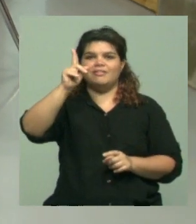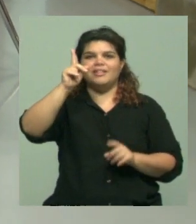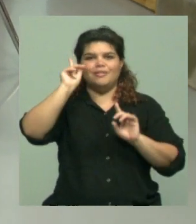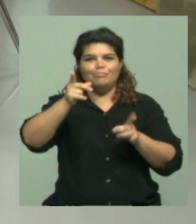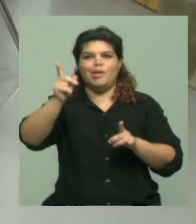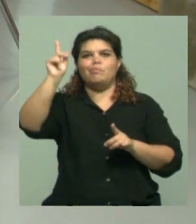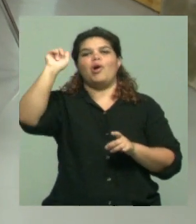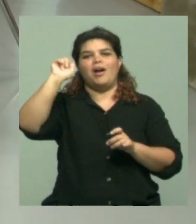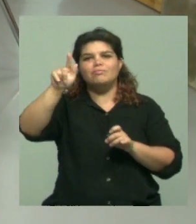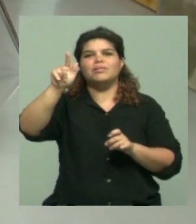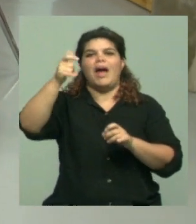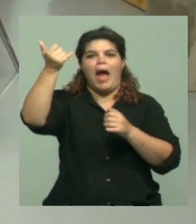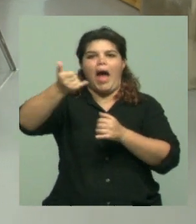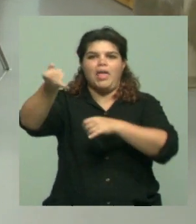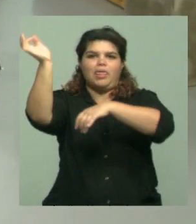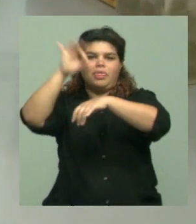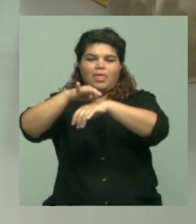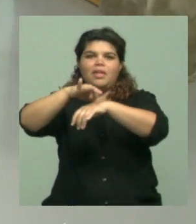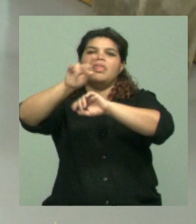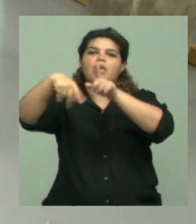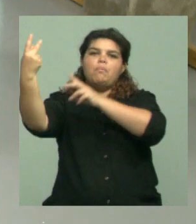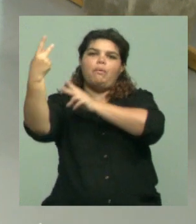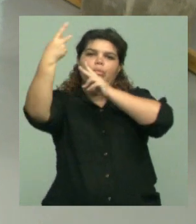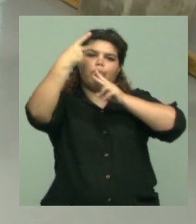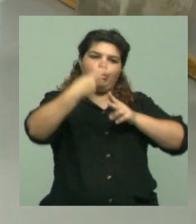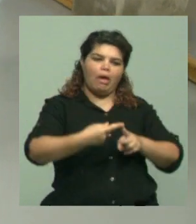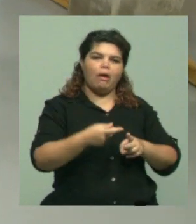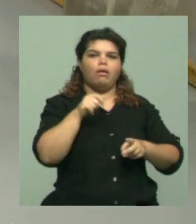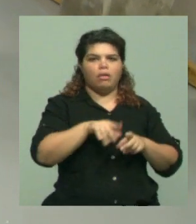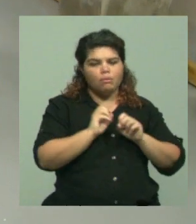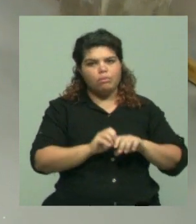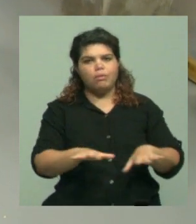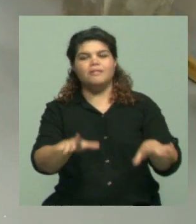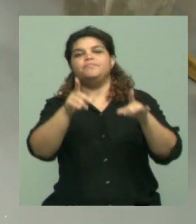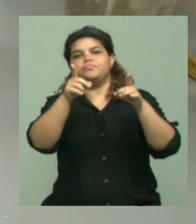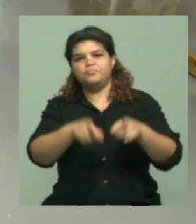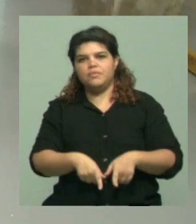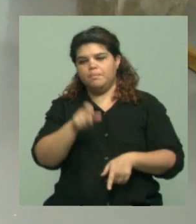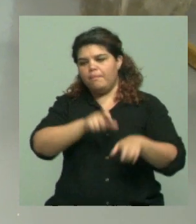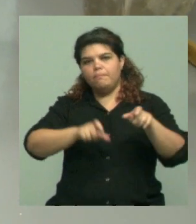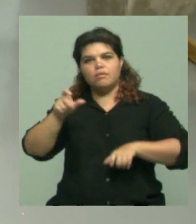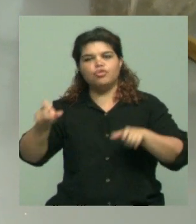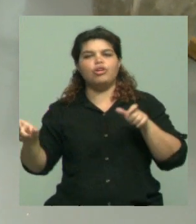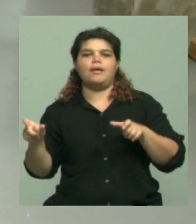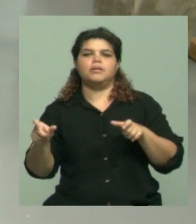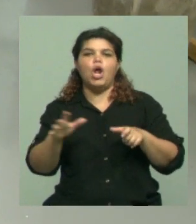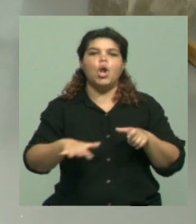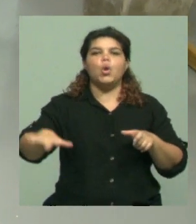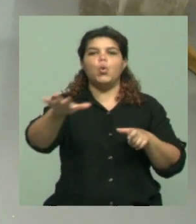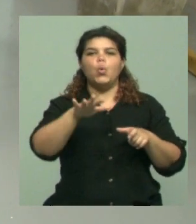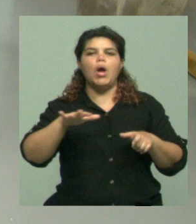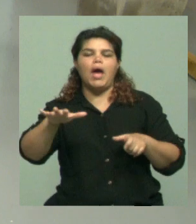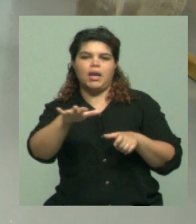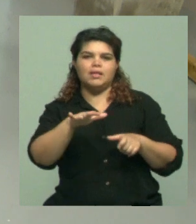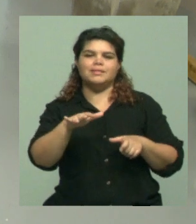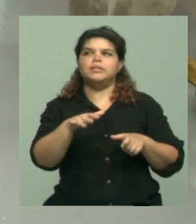están reportando casos de personas que viajan por turismo un poco a zonas un poco exóticas, ¿no? Que hacen alguna internación en una selva o van a hacer un